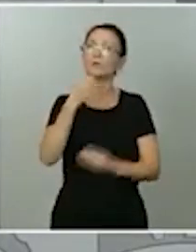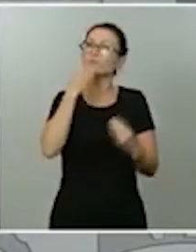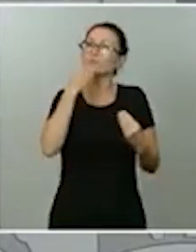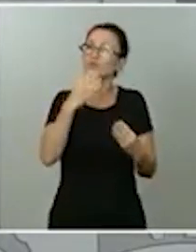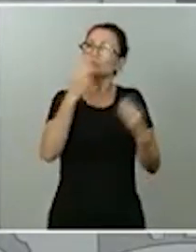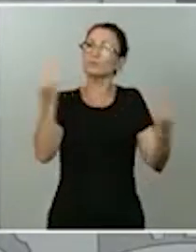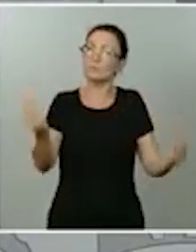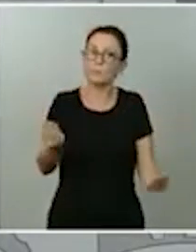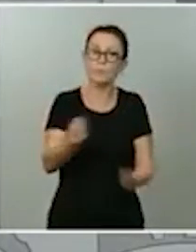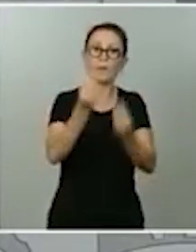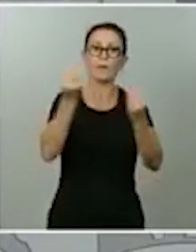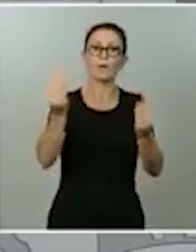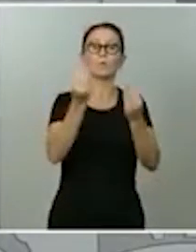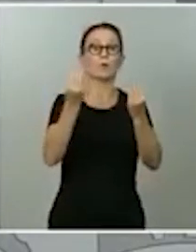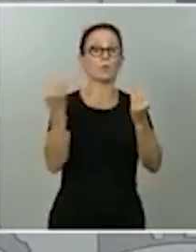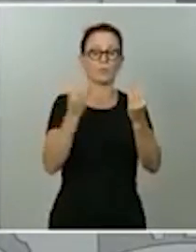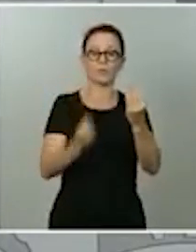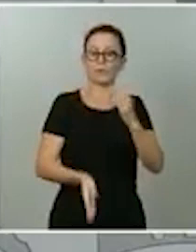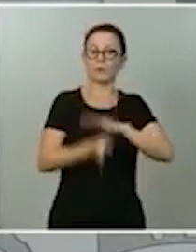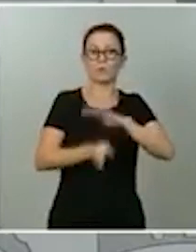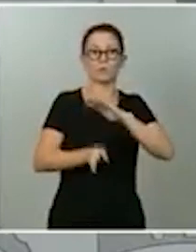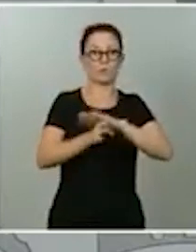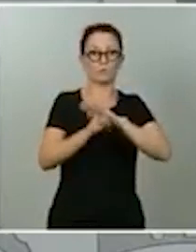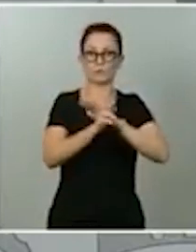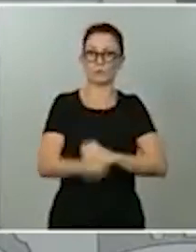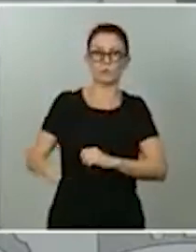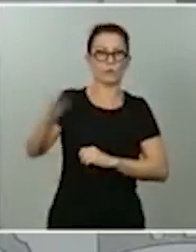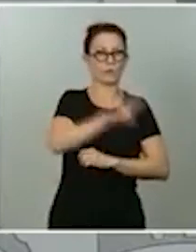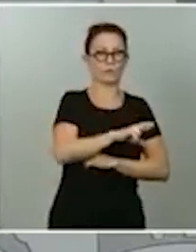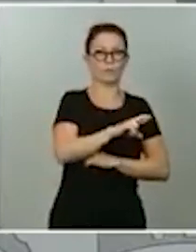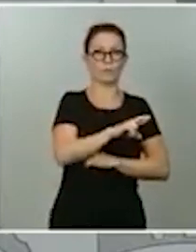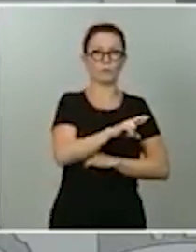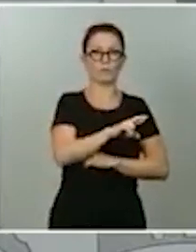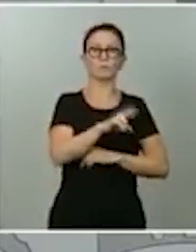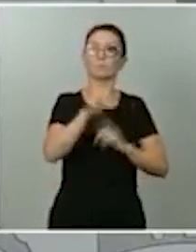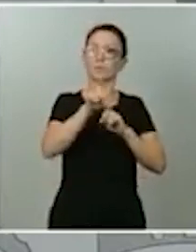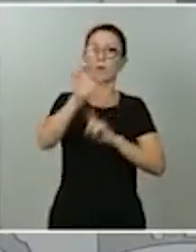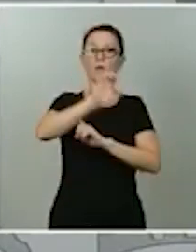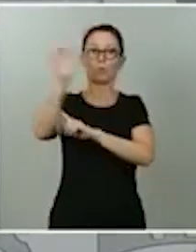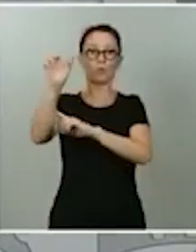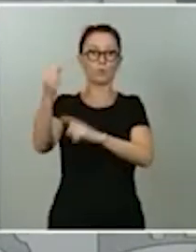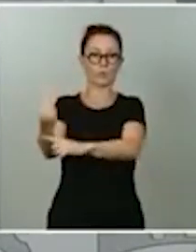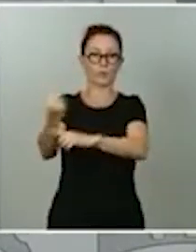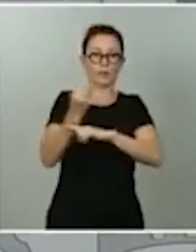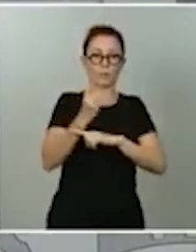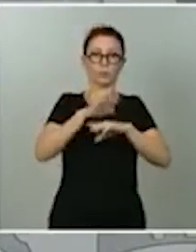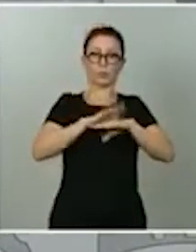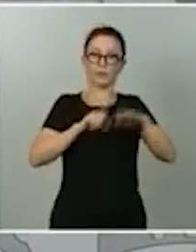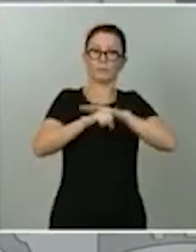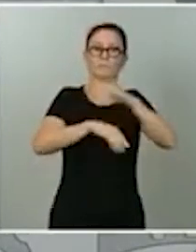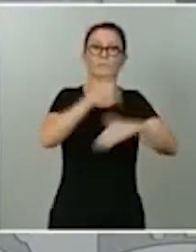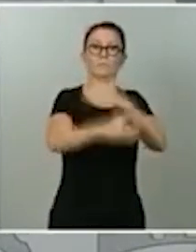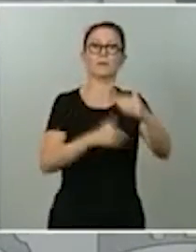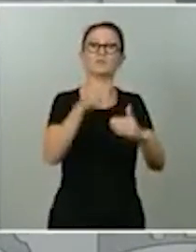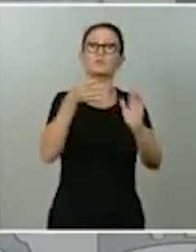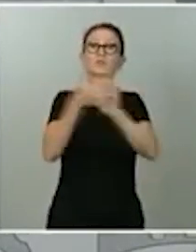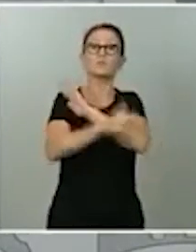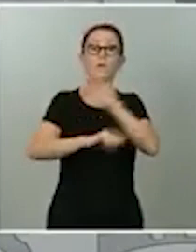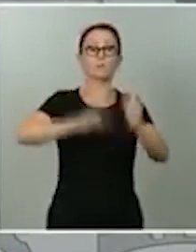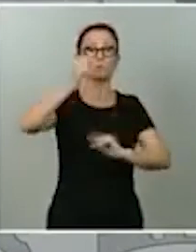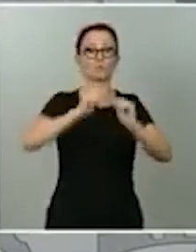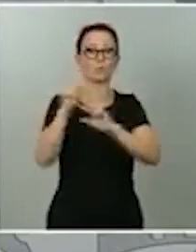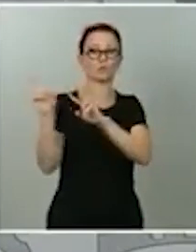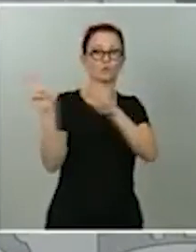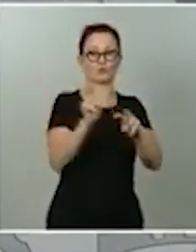inyectando en nuestra economía los recursos acordados por Europa. ¿Y eso qué exige? Bueno, pues exige unos nuevos presupuestos y queremos